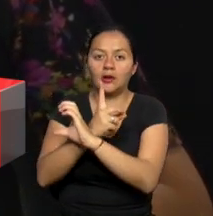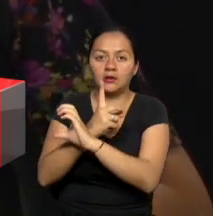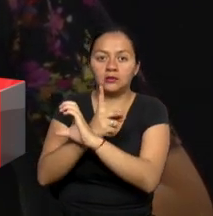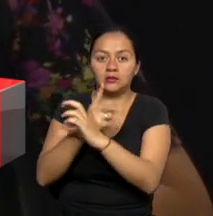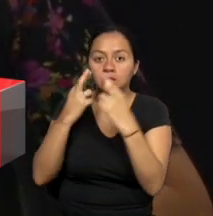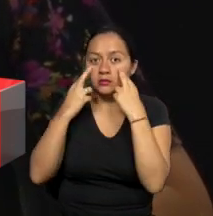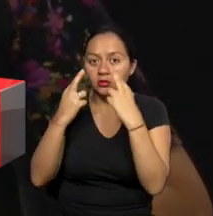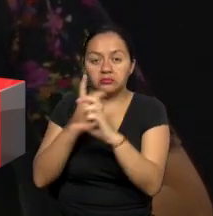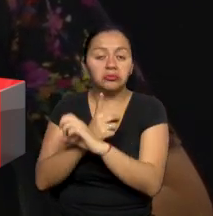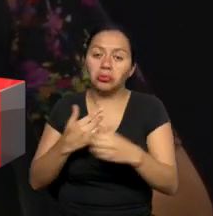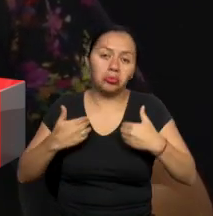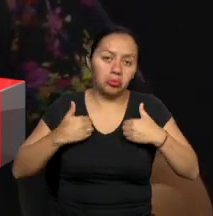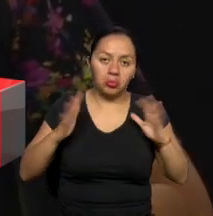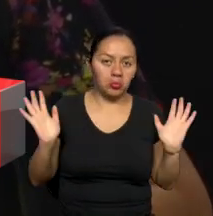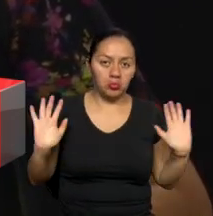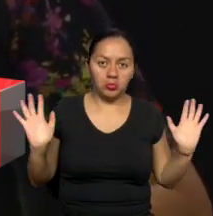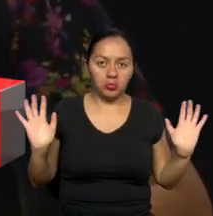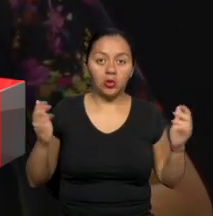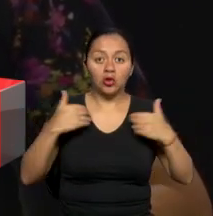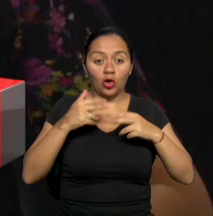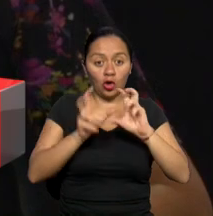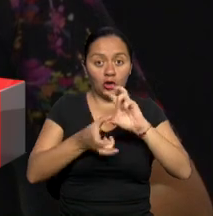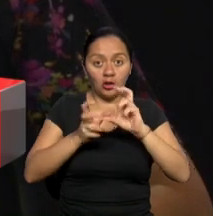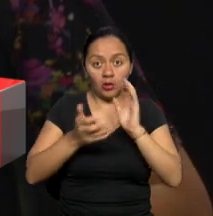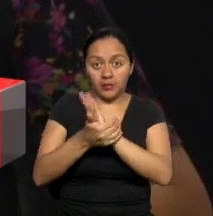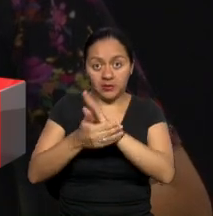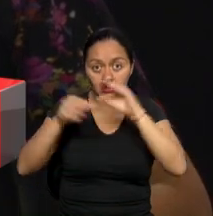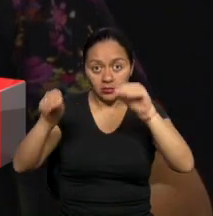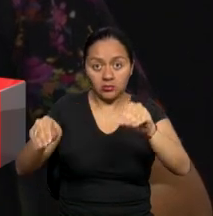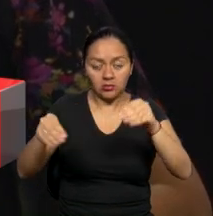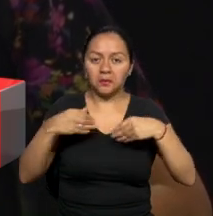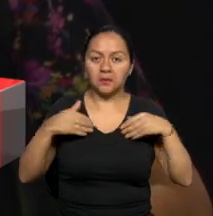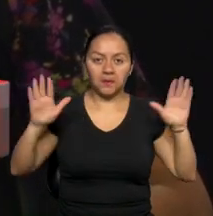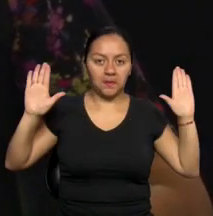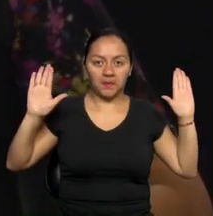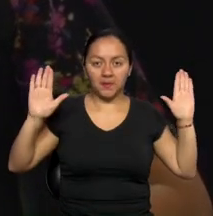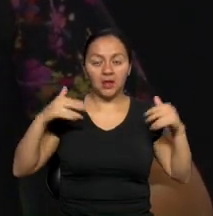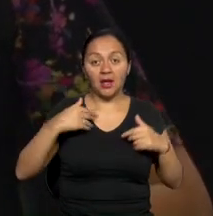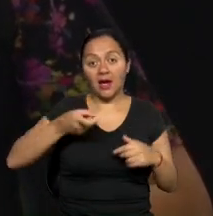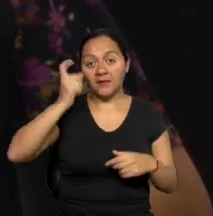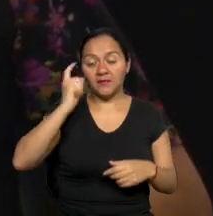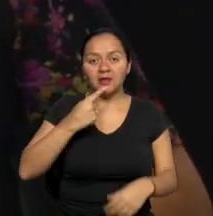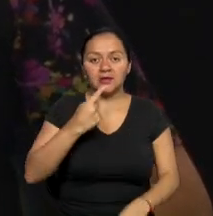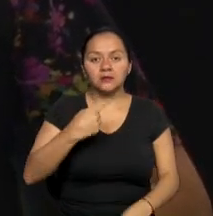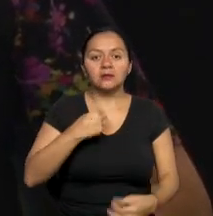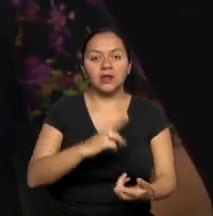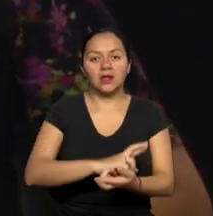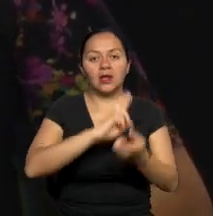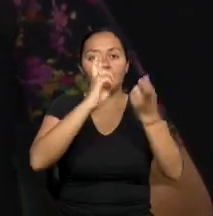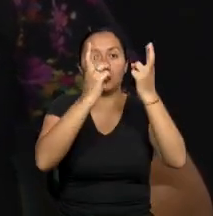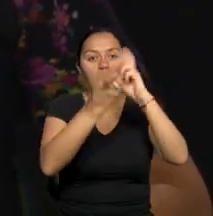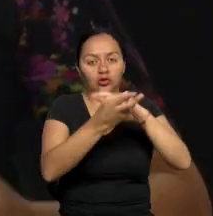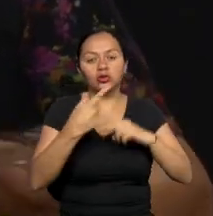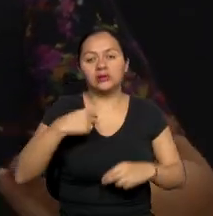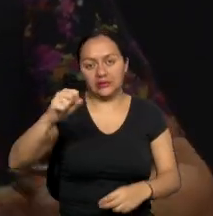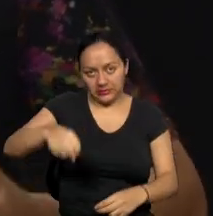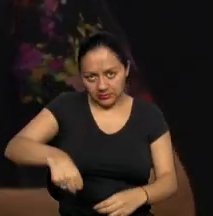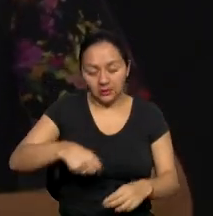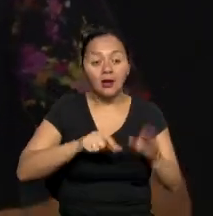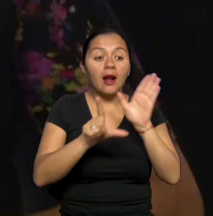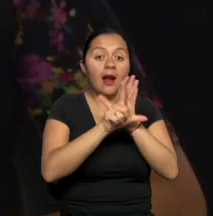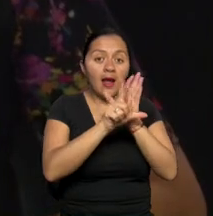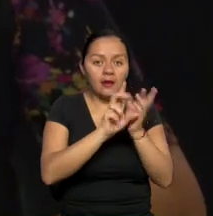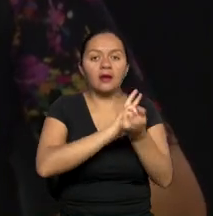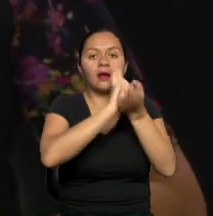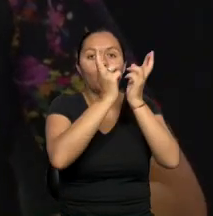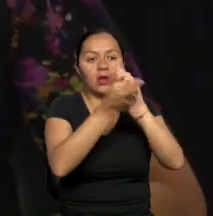Nosotros no somos la instancia que capacitamos. Nosotros, como bien señala Javier, regulamos y facilitamos